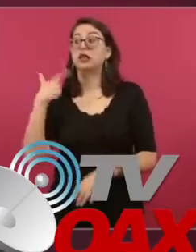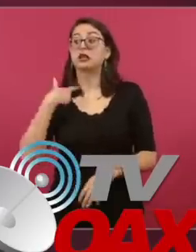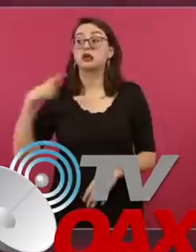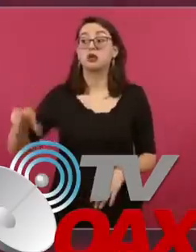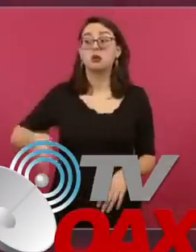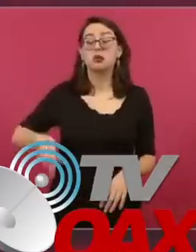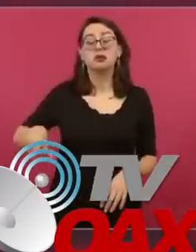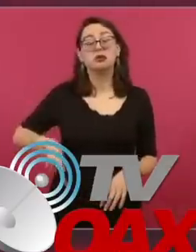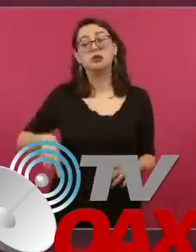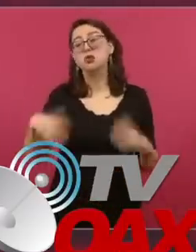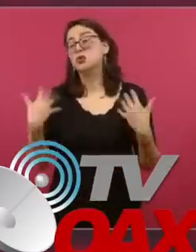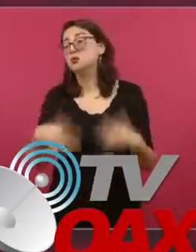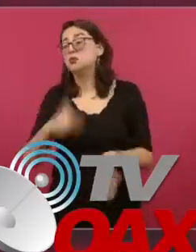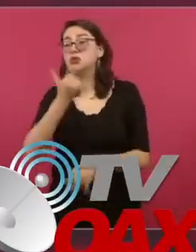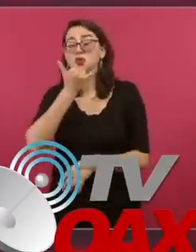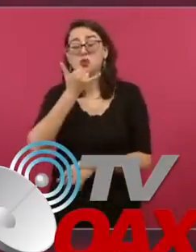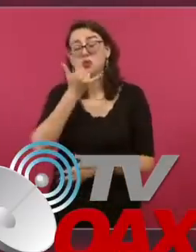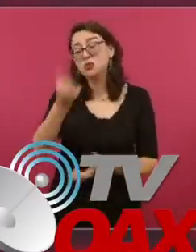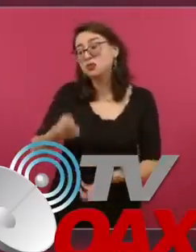corrupción